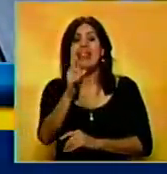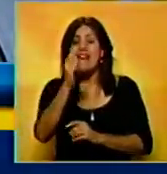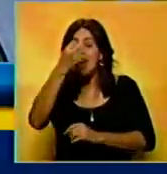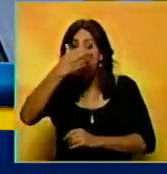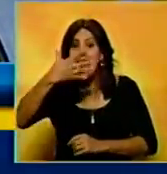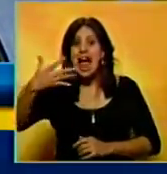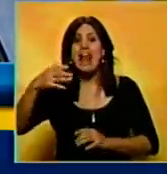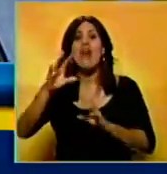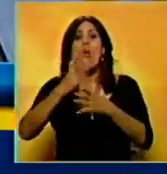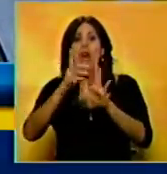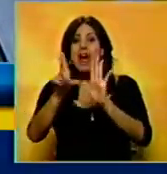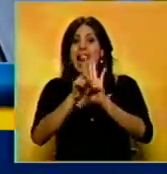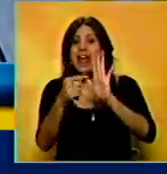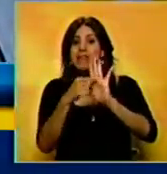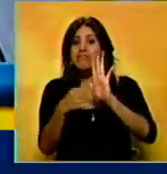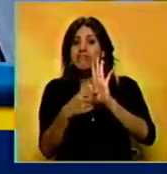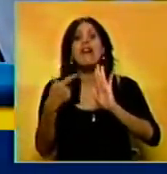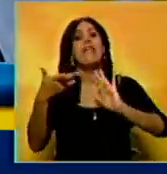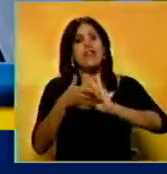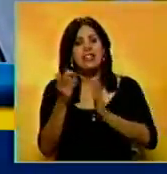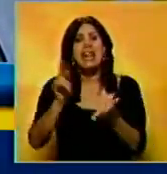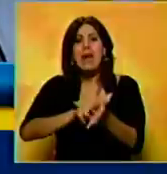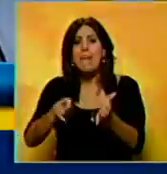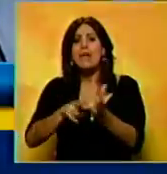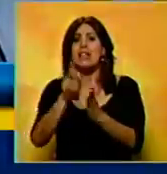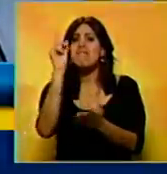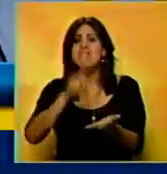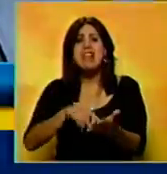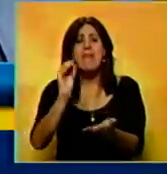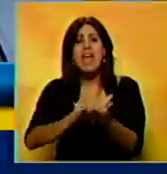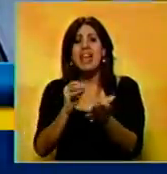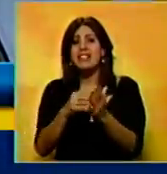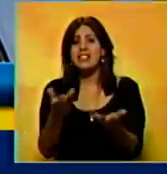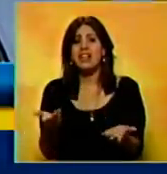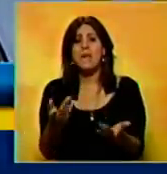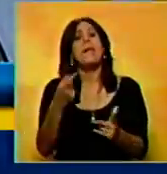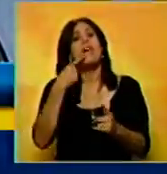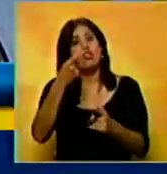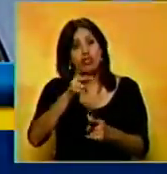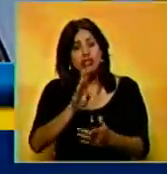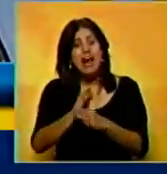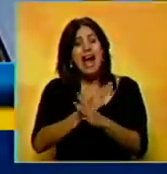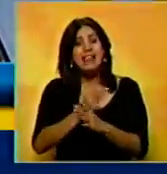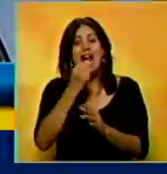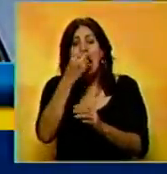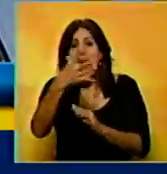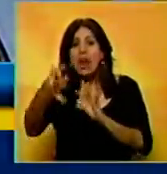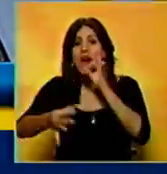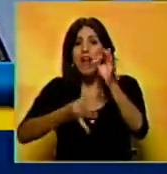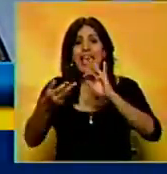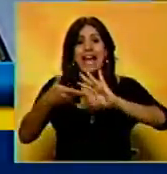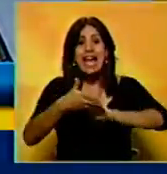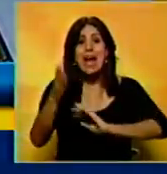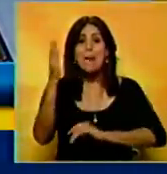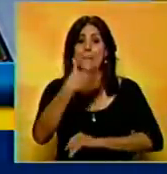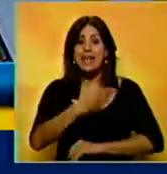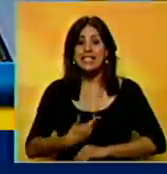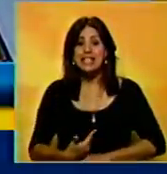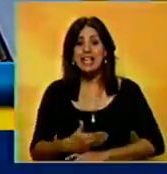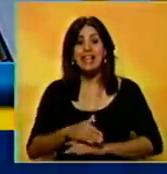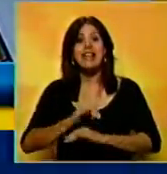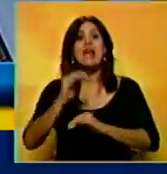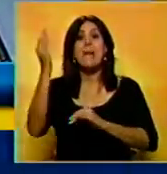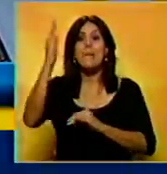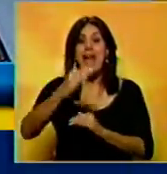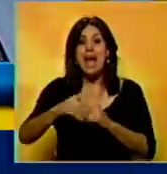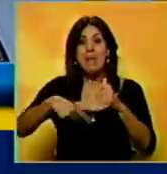ahí están las reglas de juego. Lo hemos destacado una y mil veces. Nosotros hemos dicho muy claramente que el presidente es presidente,